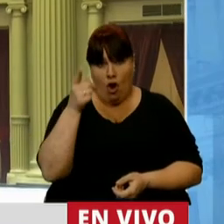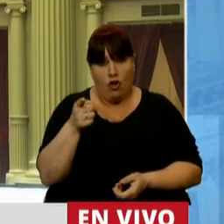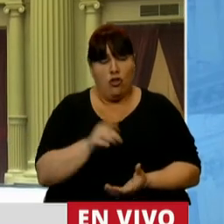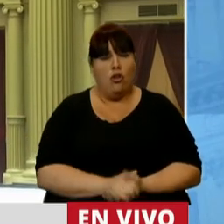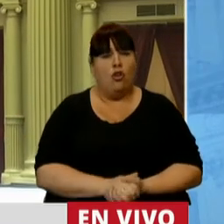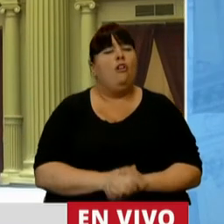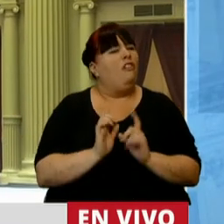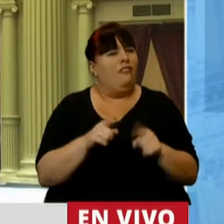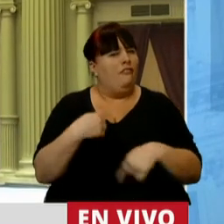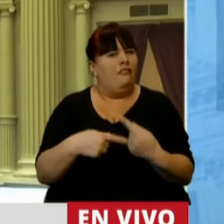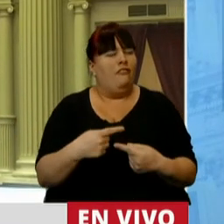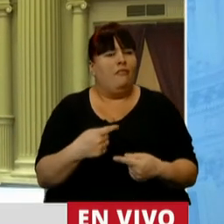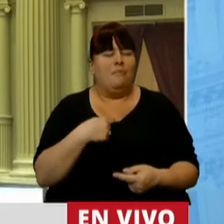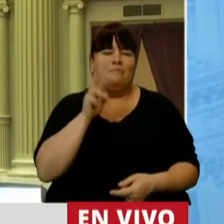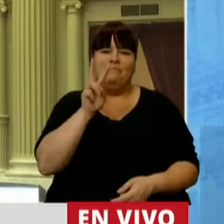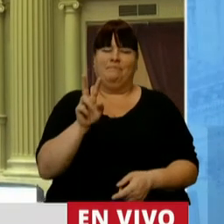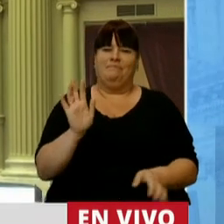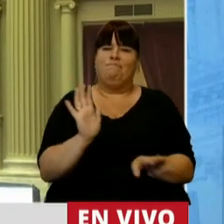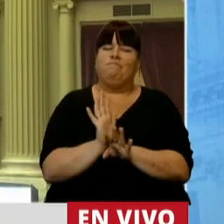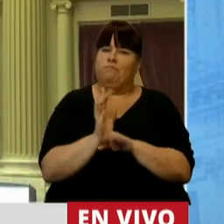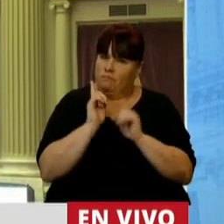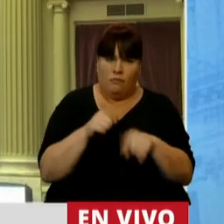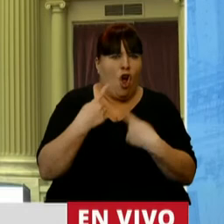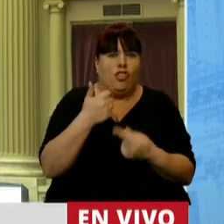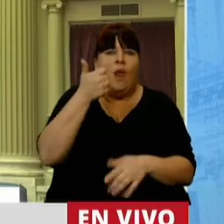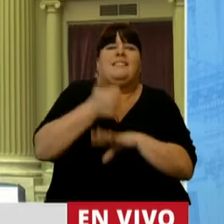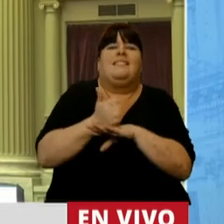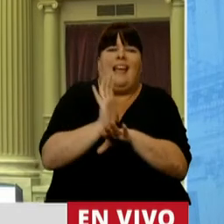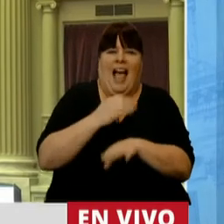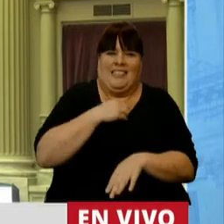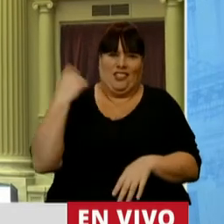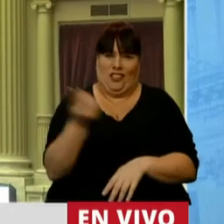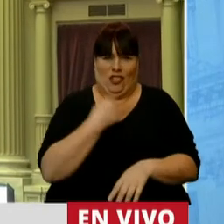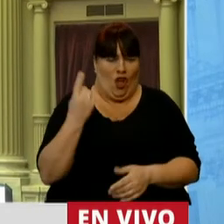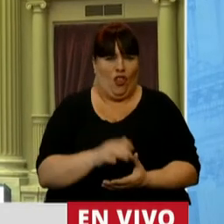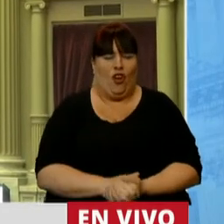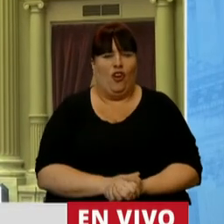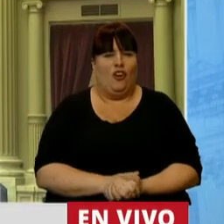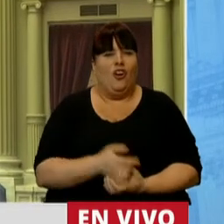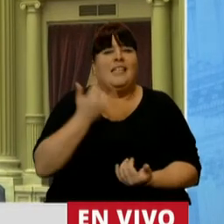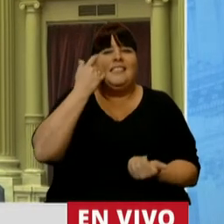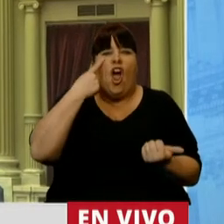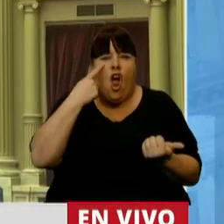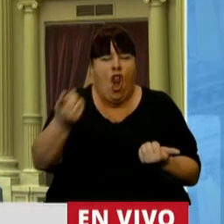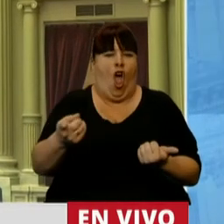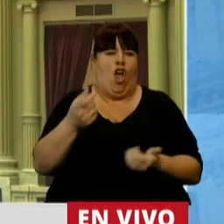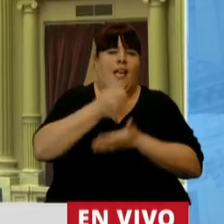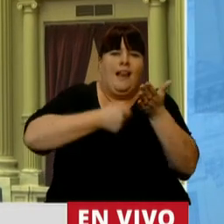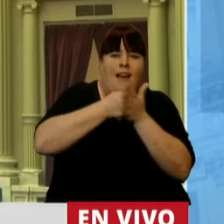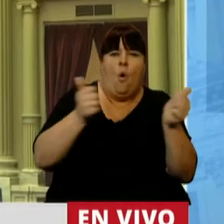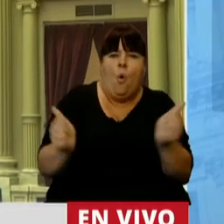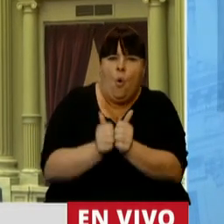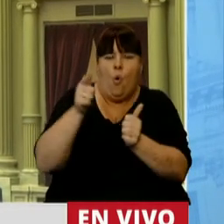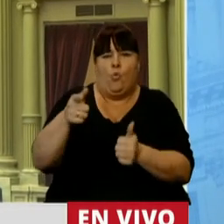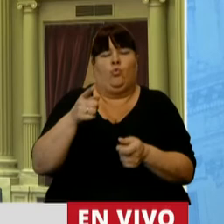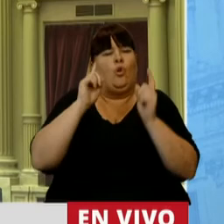continúa, nos da la pauta que continúa estando presente entre todos quienes lo conocieron, militaron a su